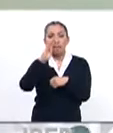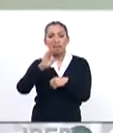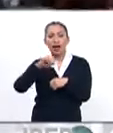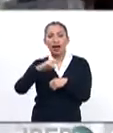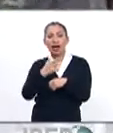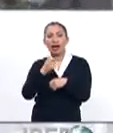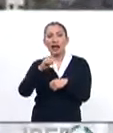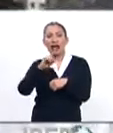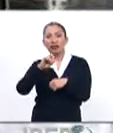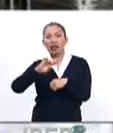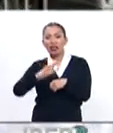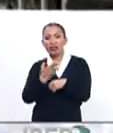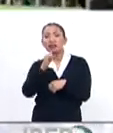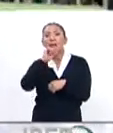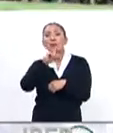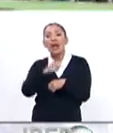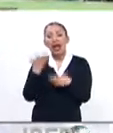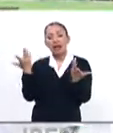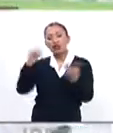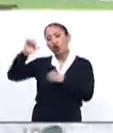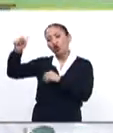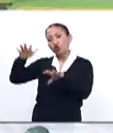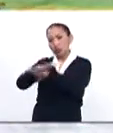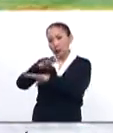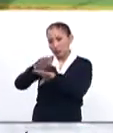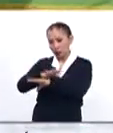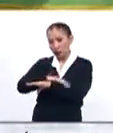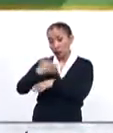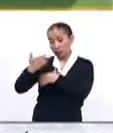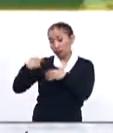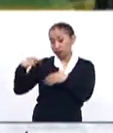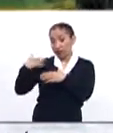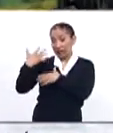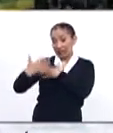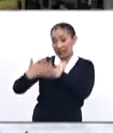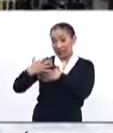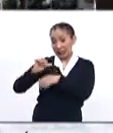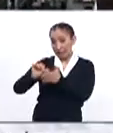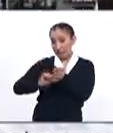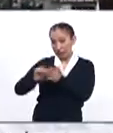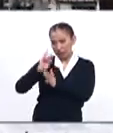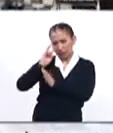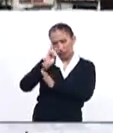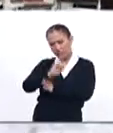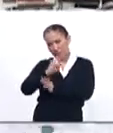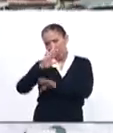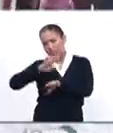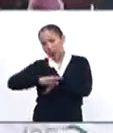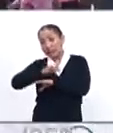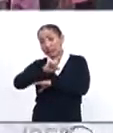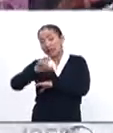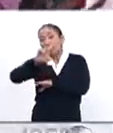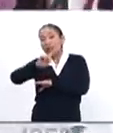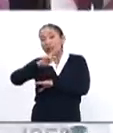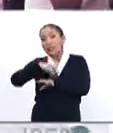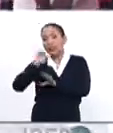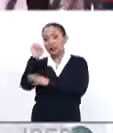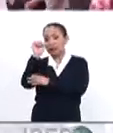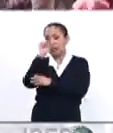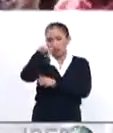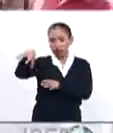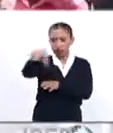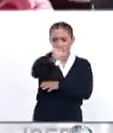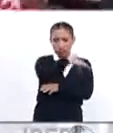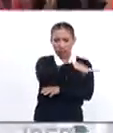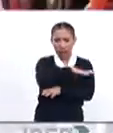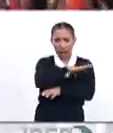Bangladesh. También se están produciendo otros cambios. En los últimos 15 meses se han registrado más de 130 sindicatos en